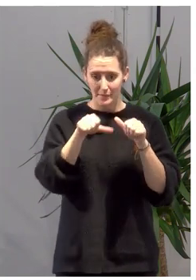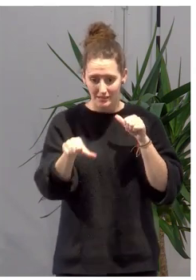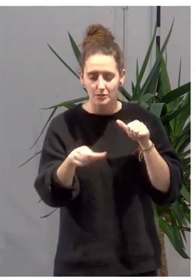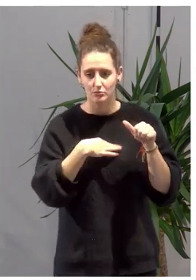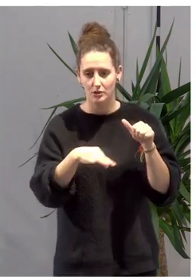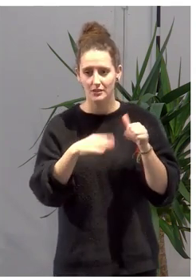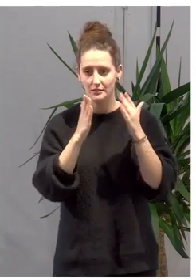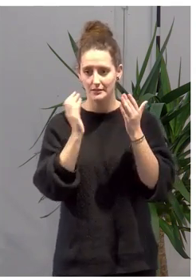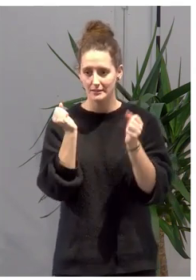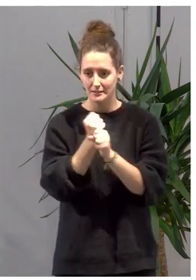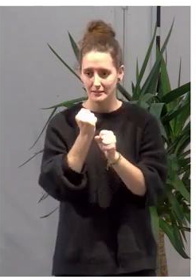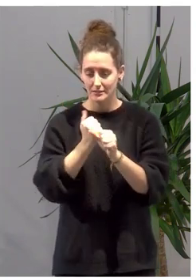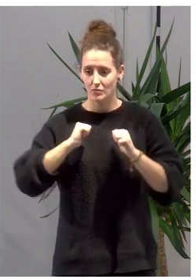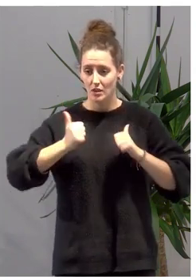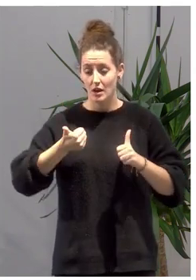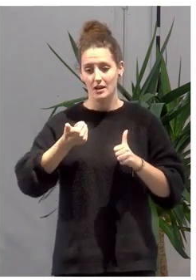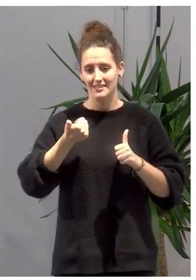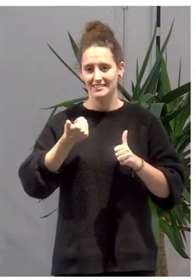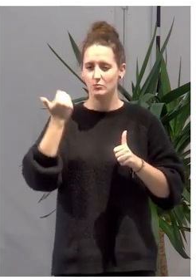para ya tener